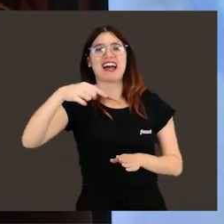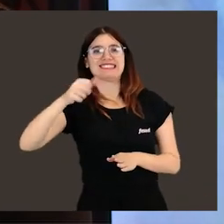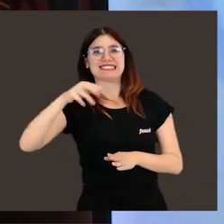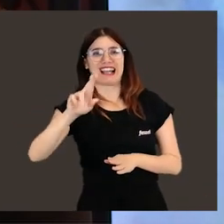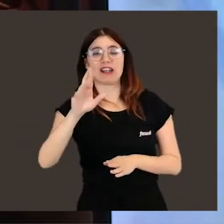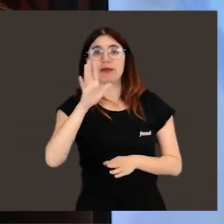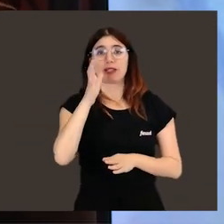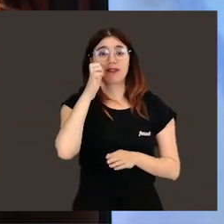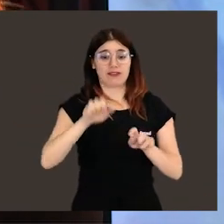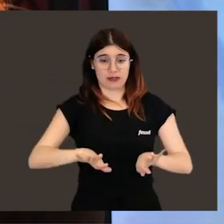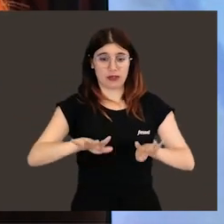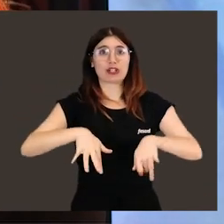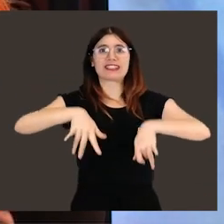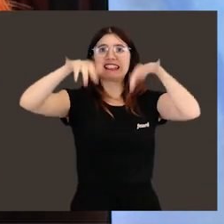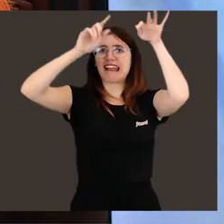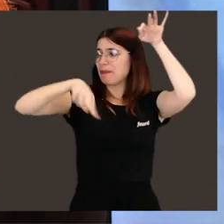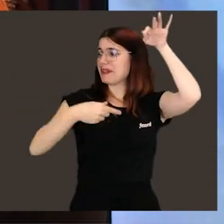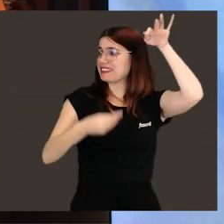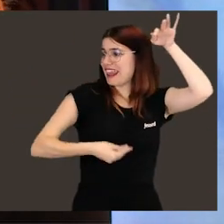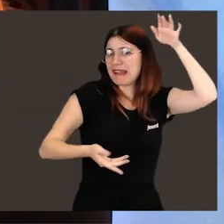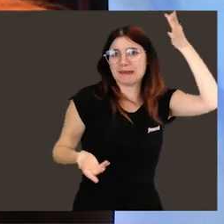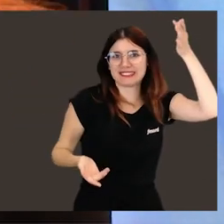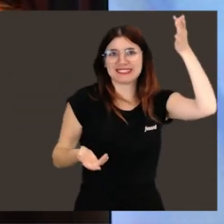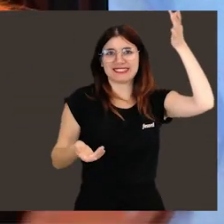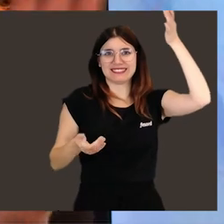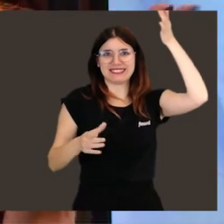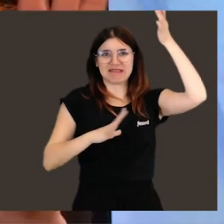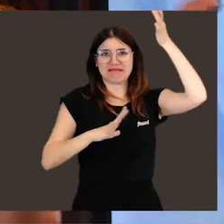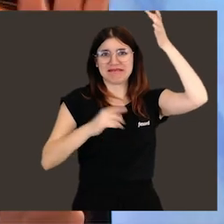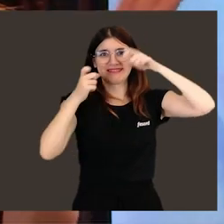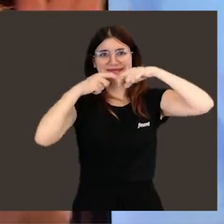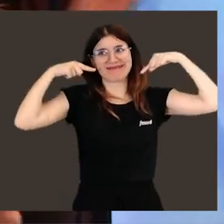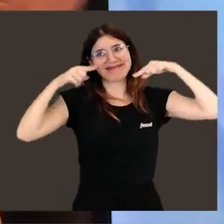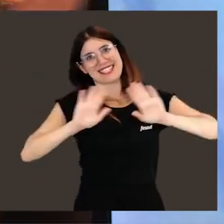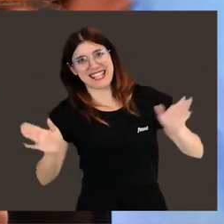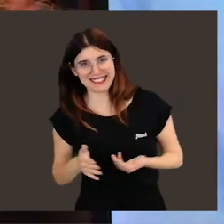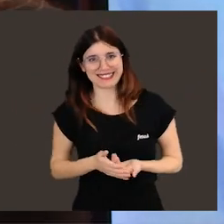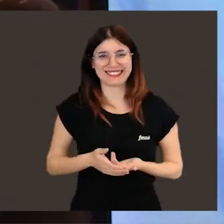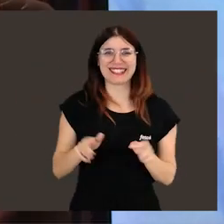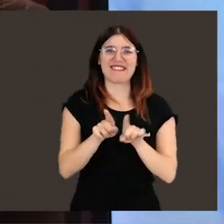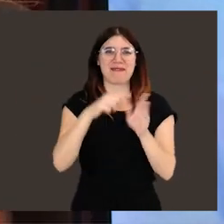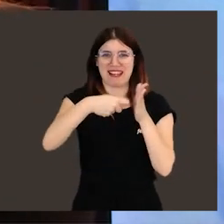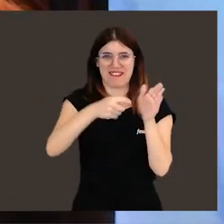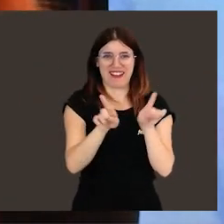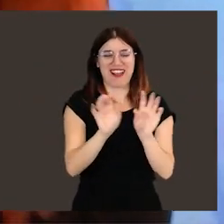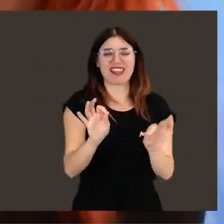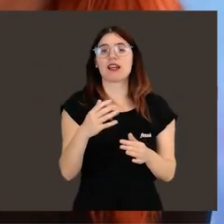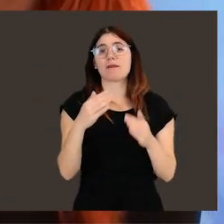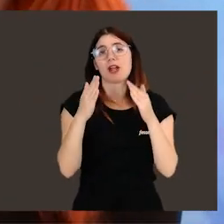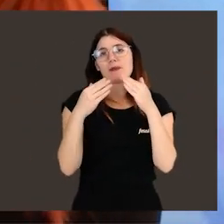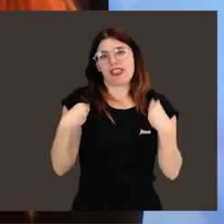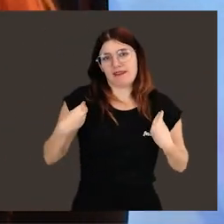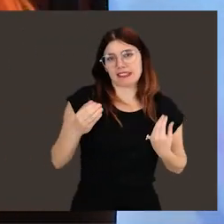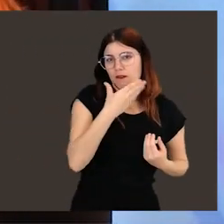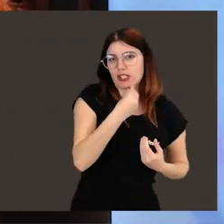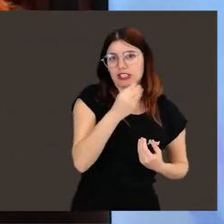Madagascar porque decían cuando levantemos la cortina que hacemos smile and wave y ya está y me intenta mantener. Ese fue